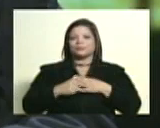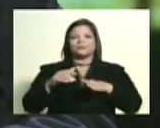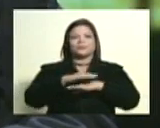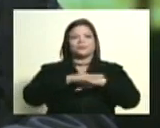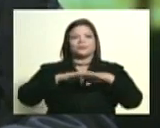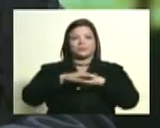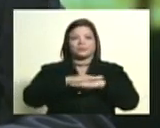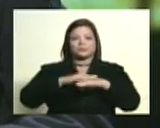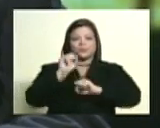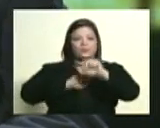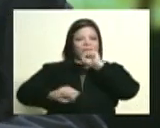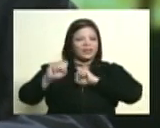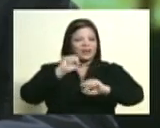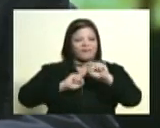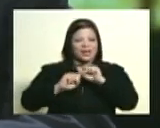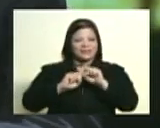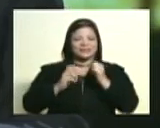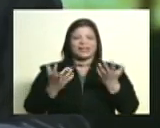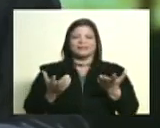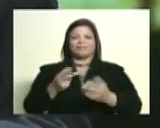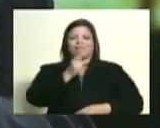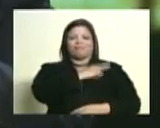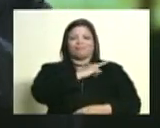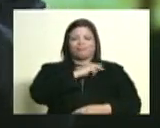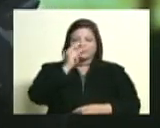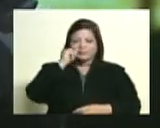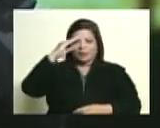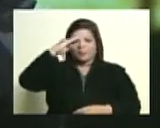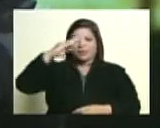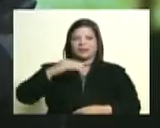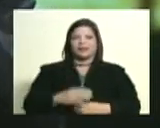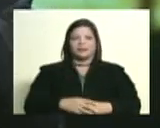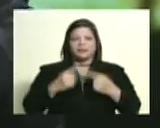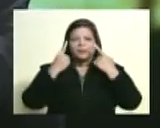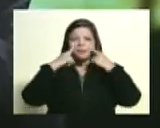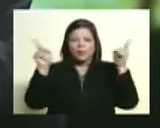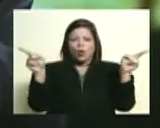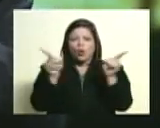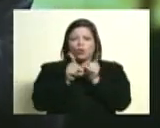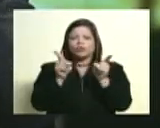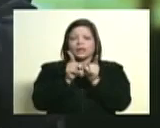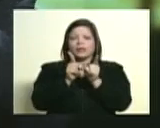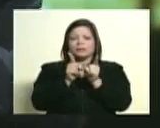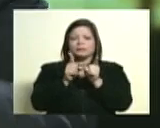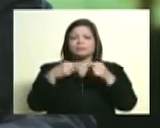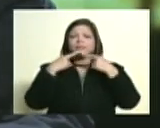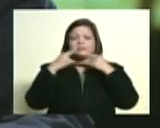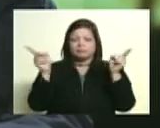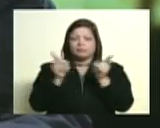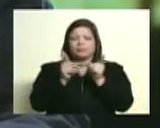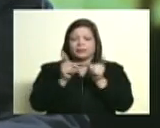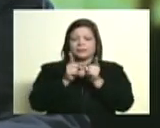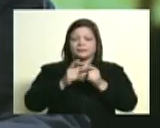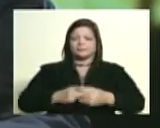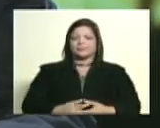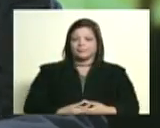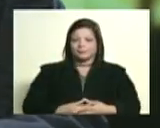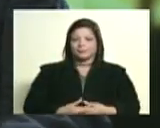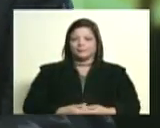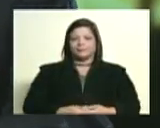de la defensa el general en jefe Vladimir Padrino López vamos a escuchar brevemente parte de su disertación